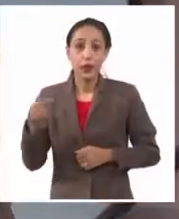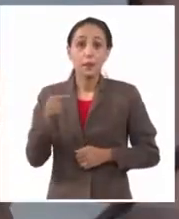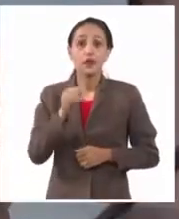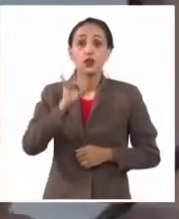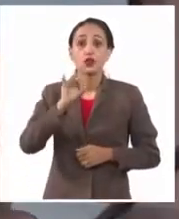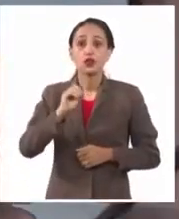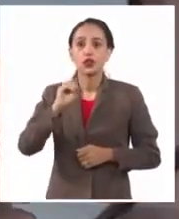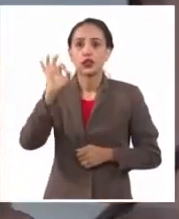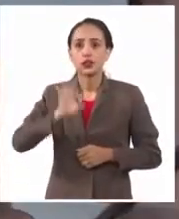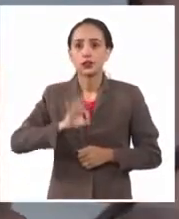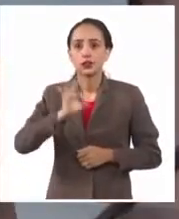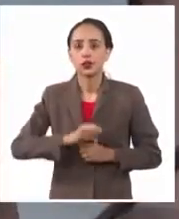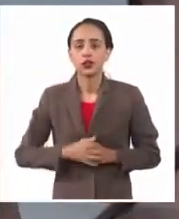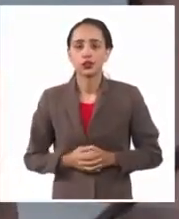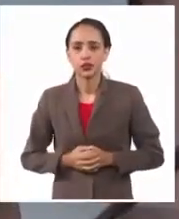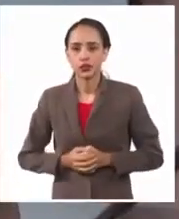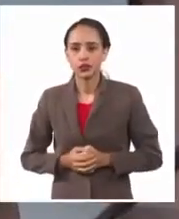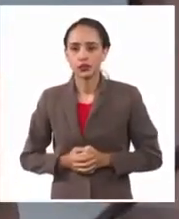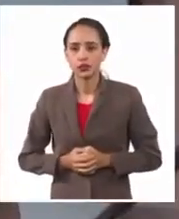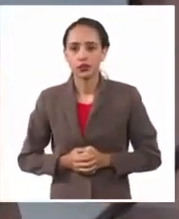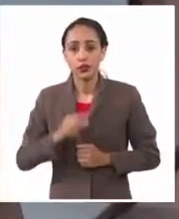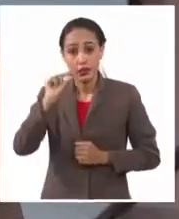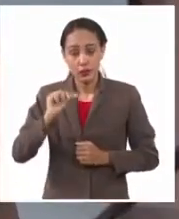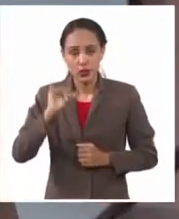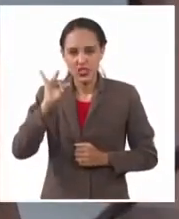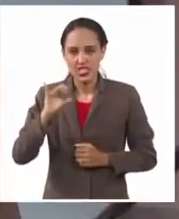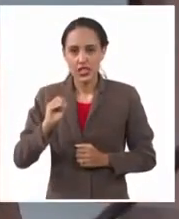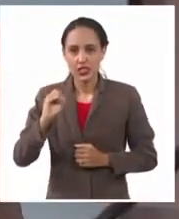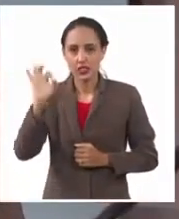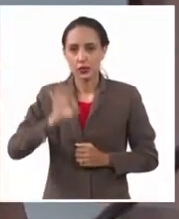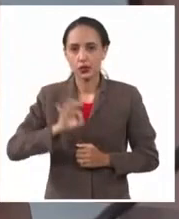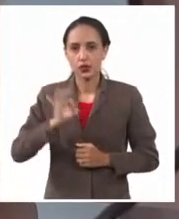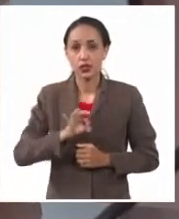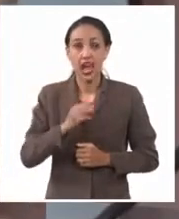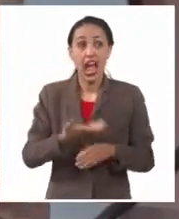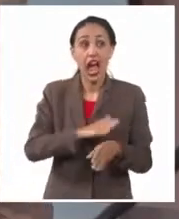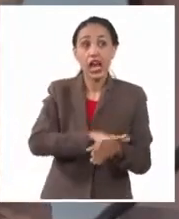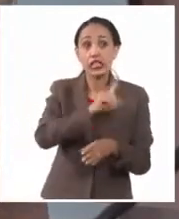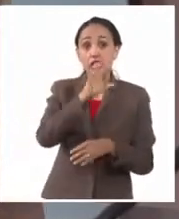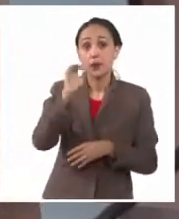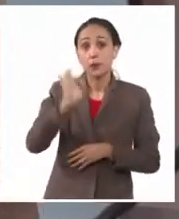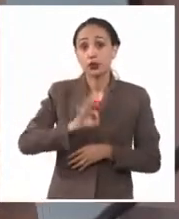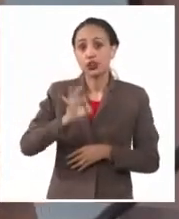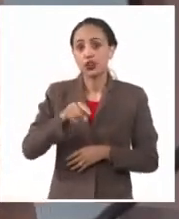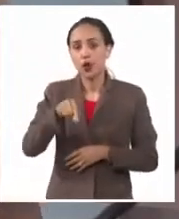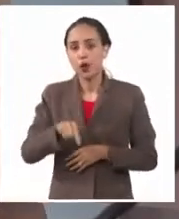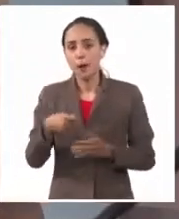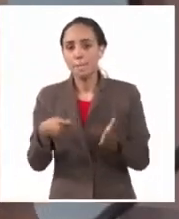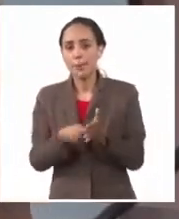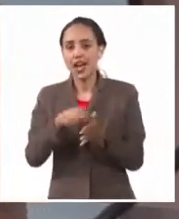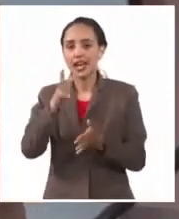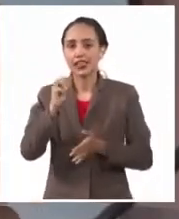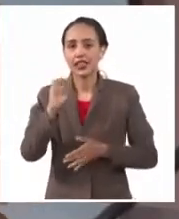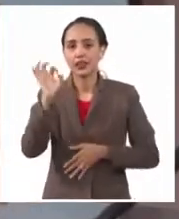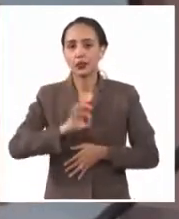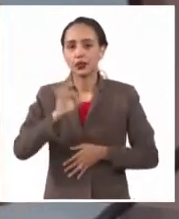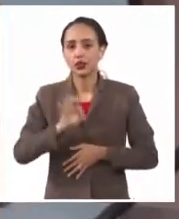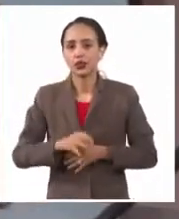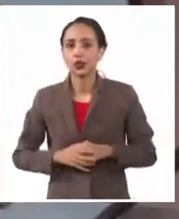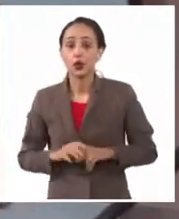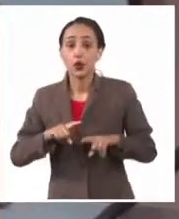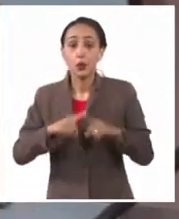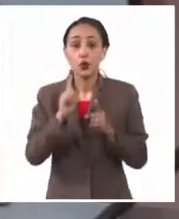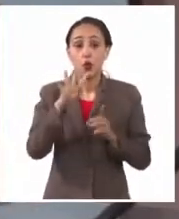lo que pagas por arancel. De un 100 que pagabas, solo vas a pagar un 30%. Por eso, de 4